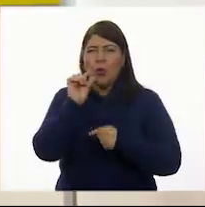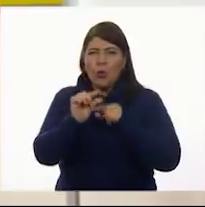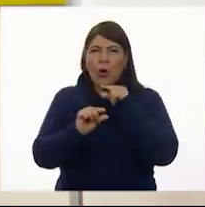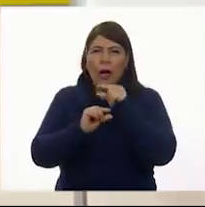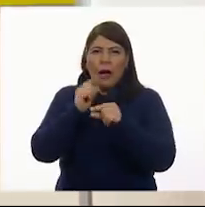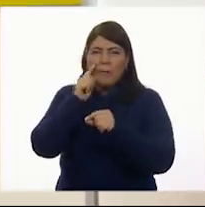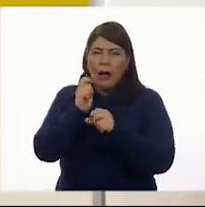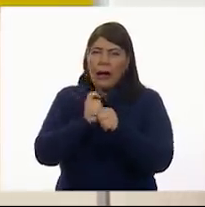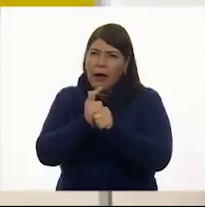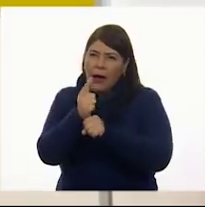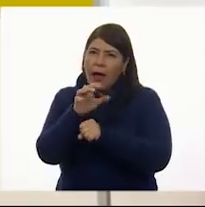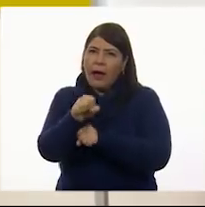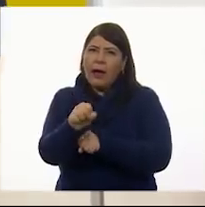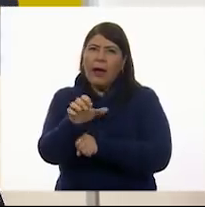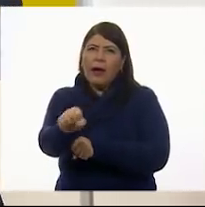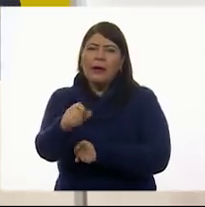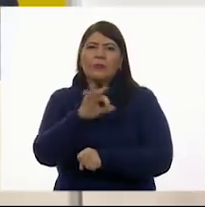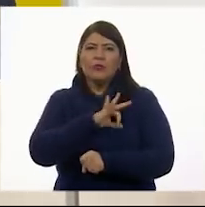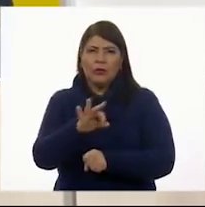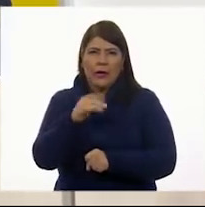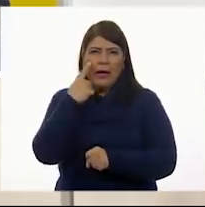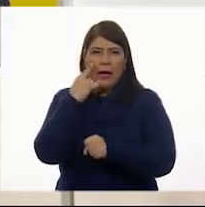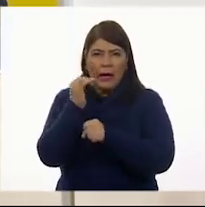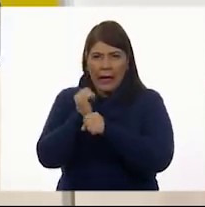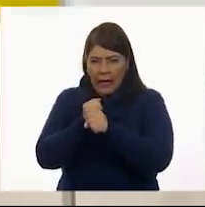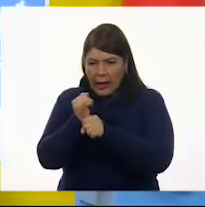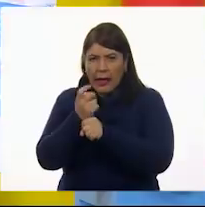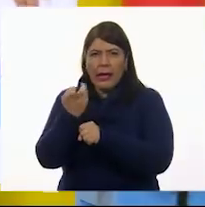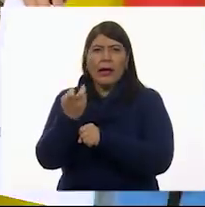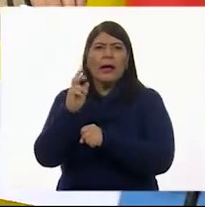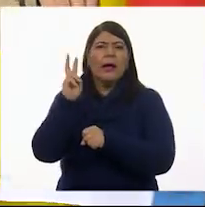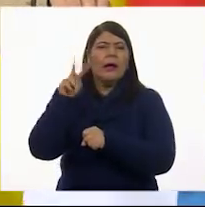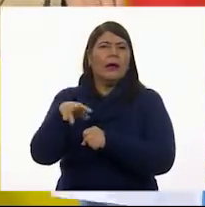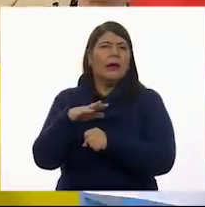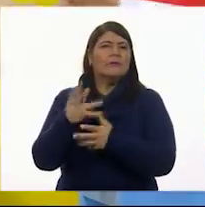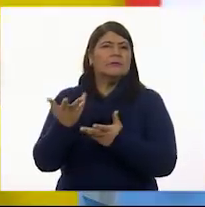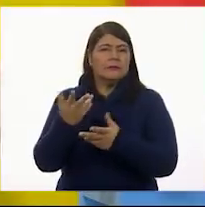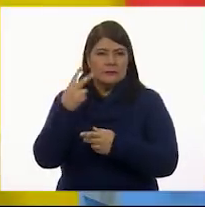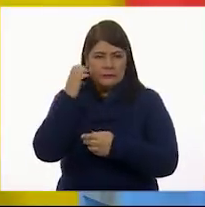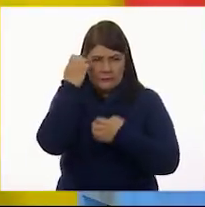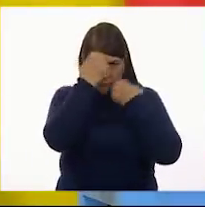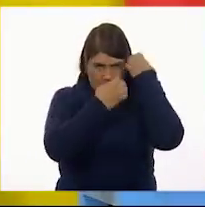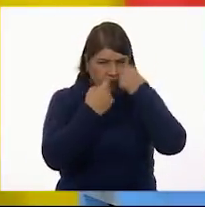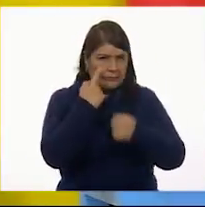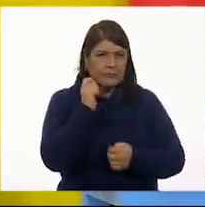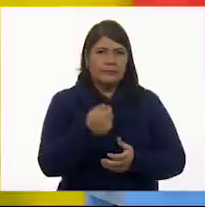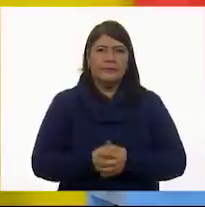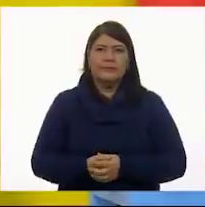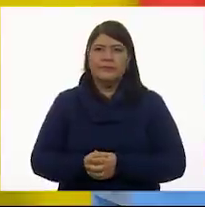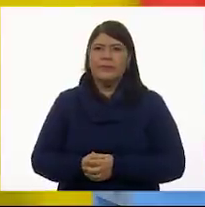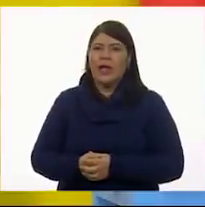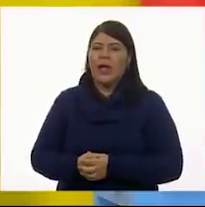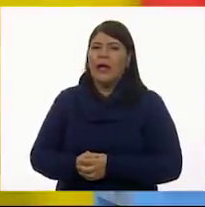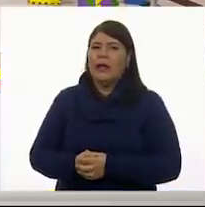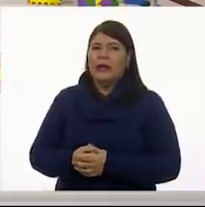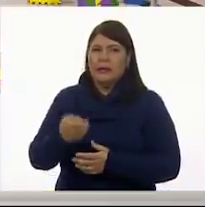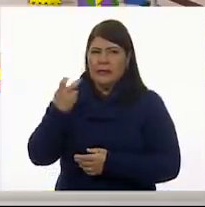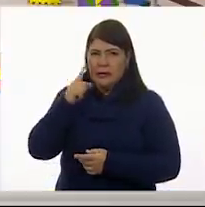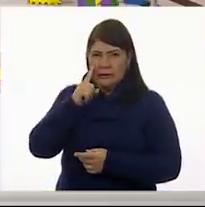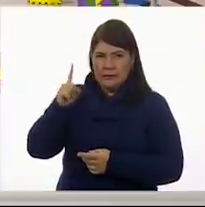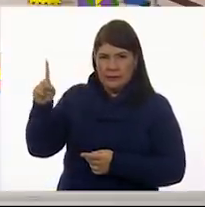pistas para descifrar el misterio. Vamos a hacer un análisis minucioso. Es plantilla